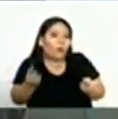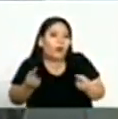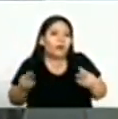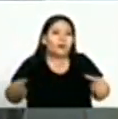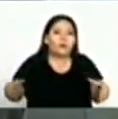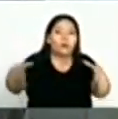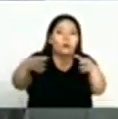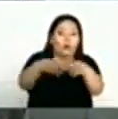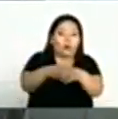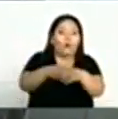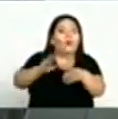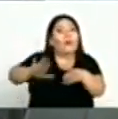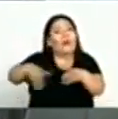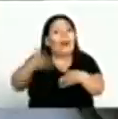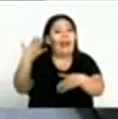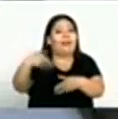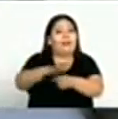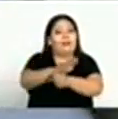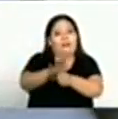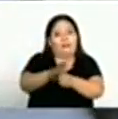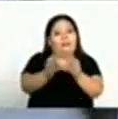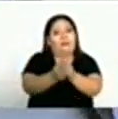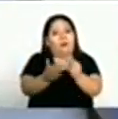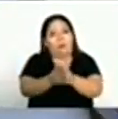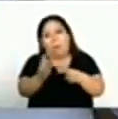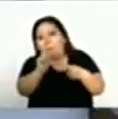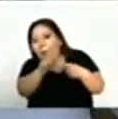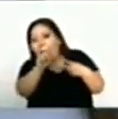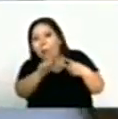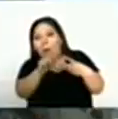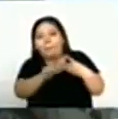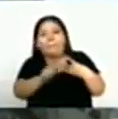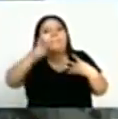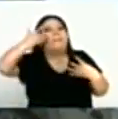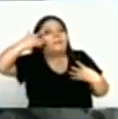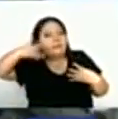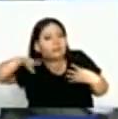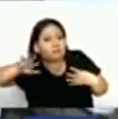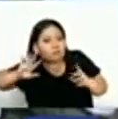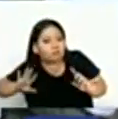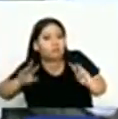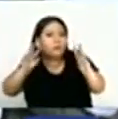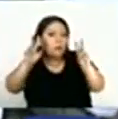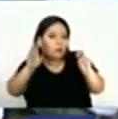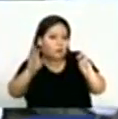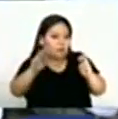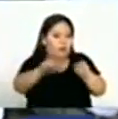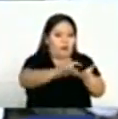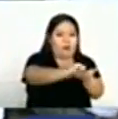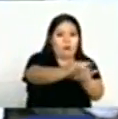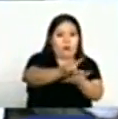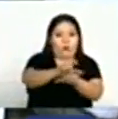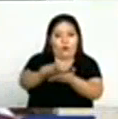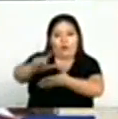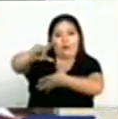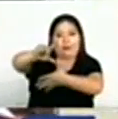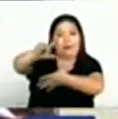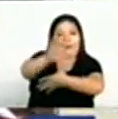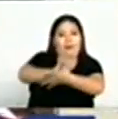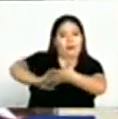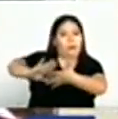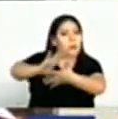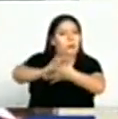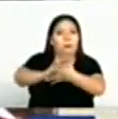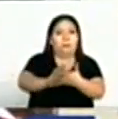como consecuencia de la pandemia, entre otros factores. Por ejemplo, varios centros escolares en Latinoamérica y el Caribe